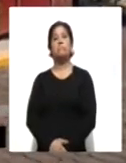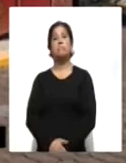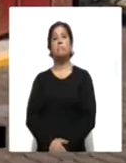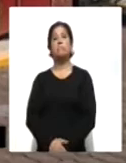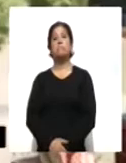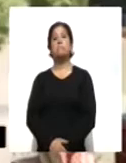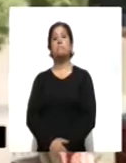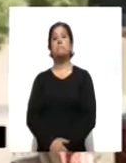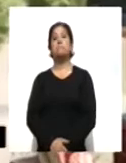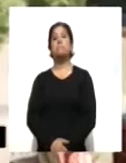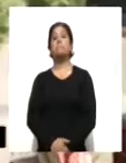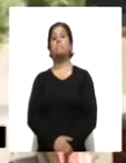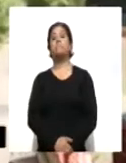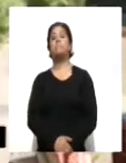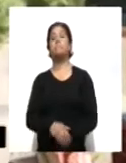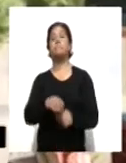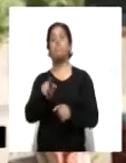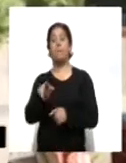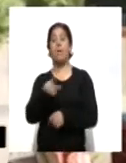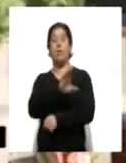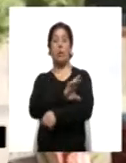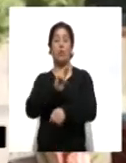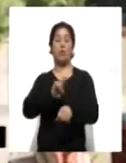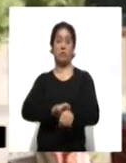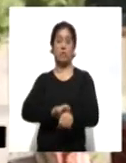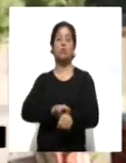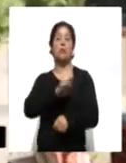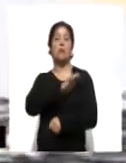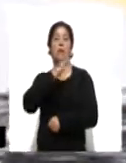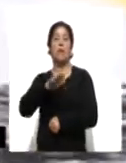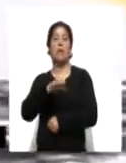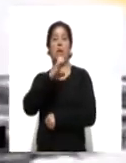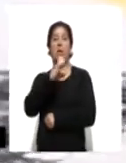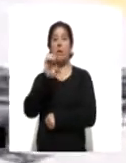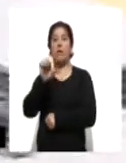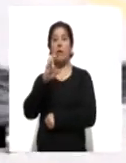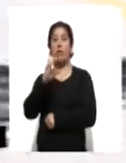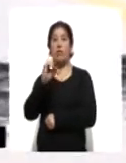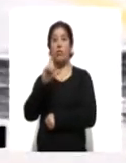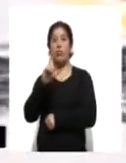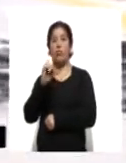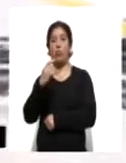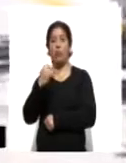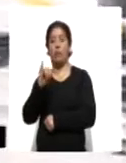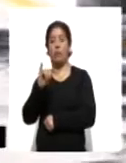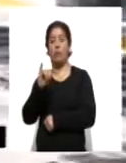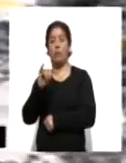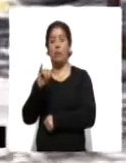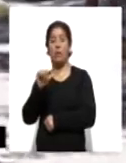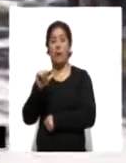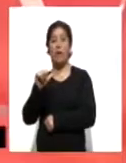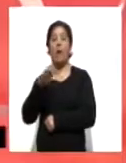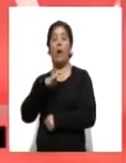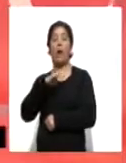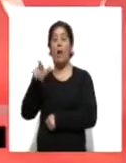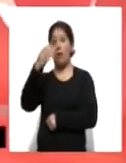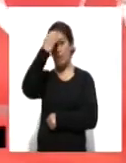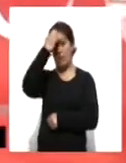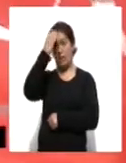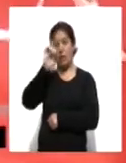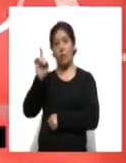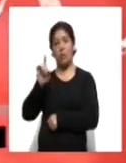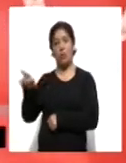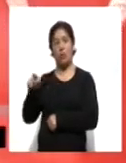La Coordinación General de Ecología abrió una investigación para conocer los detalles del incidente que se registró la mañana de este martes en el área de felinos del